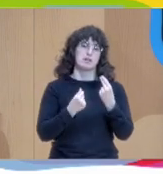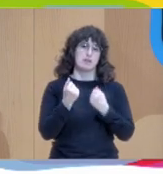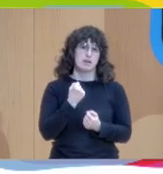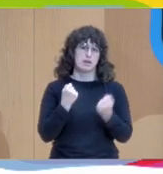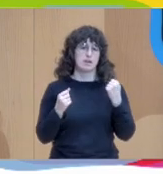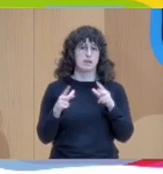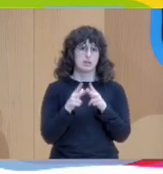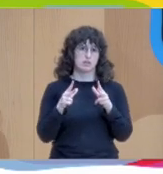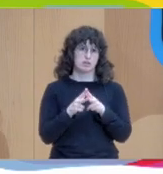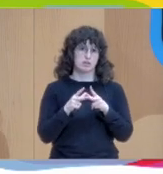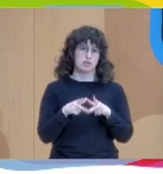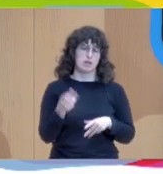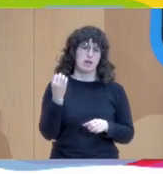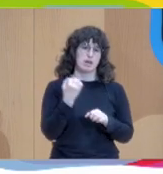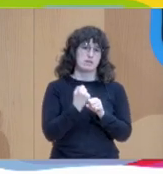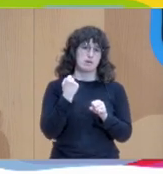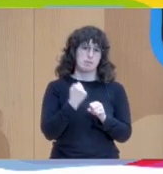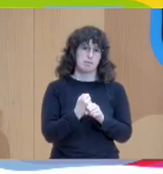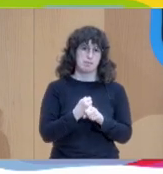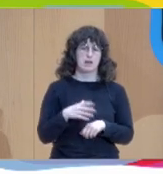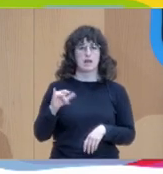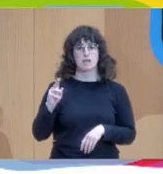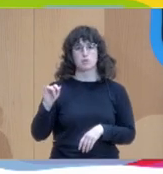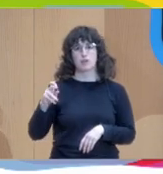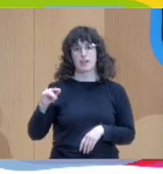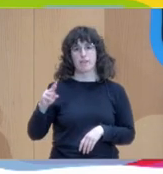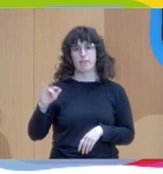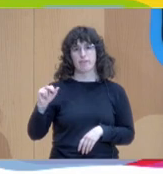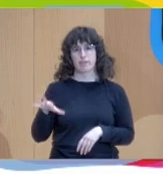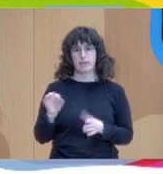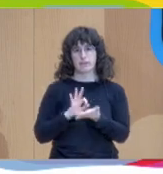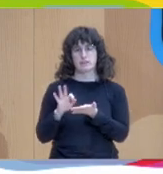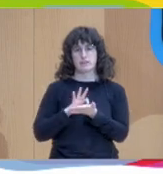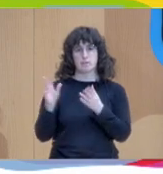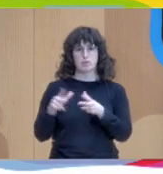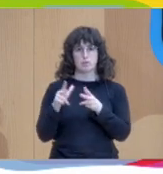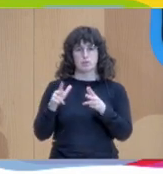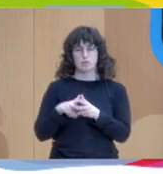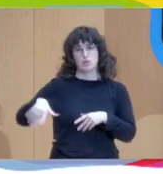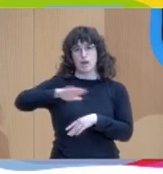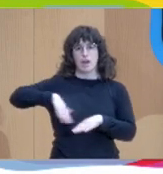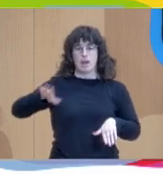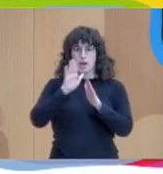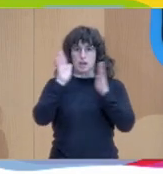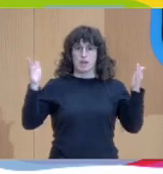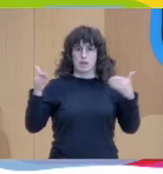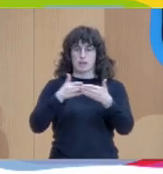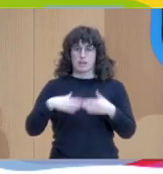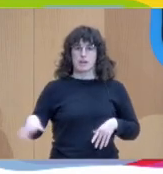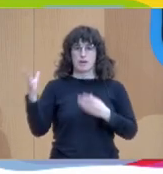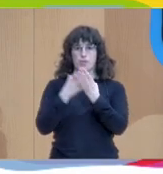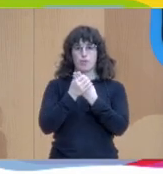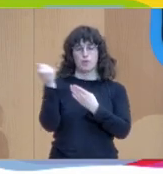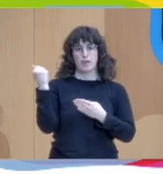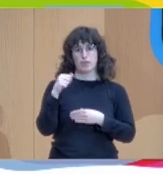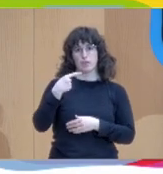Jesús García, quien viene como coordinador del Centro de Servicios Sociales del Área de Tafaya, de la Fundación Gishain. Y también, a su vera,